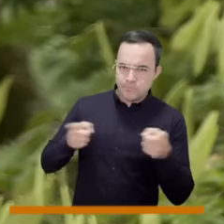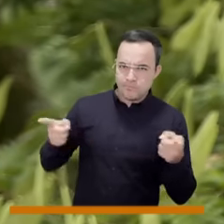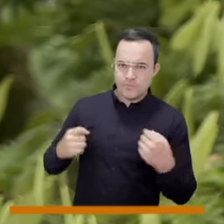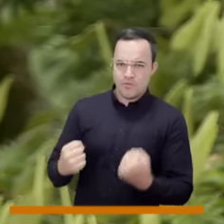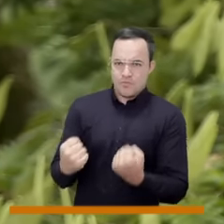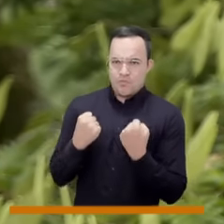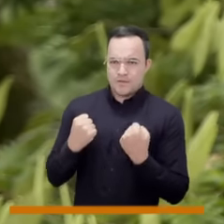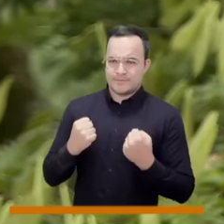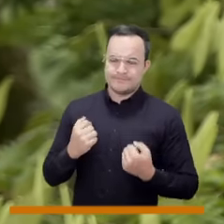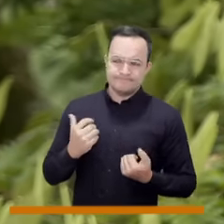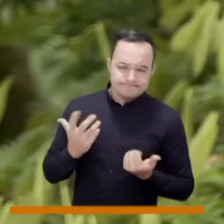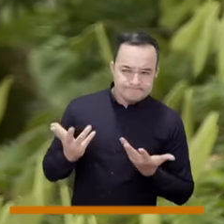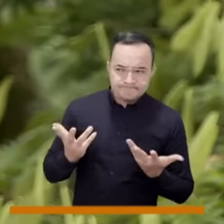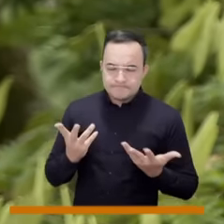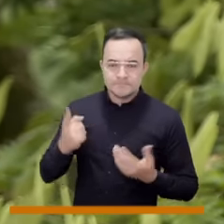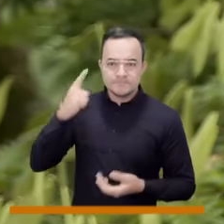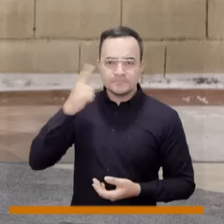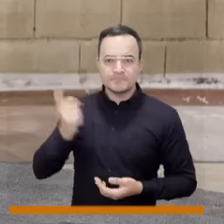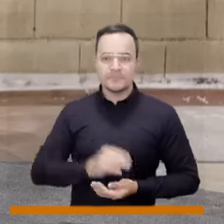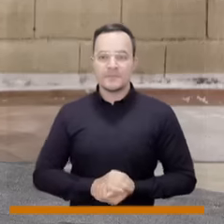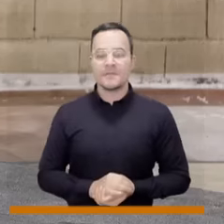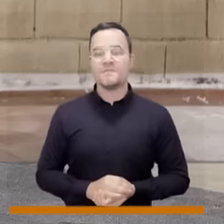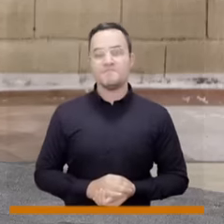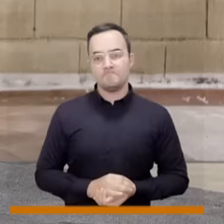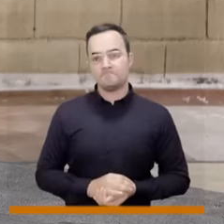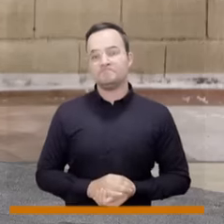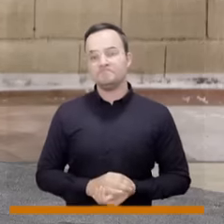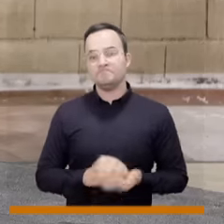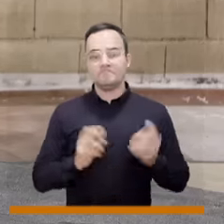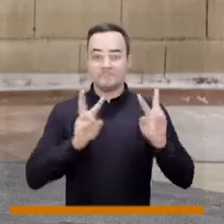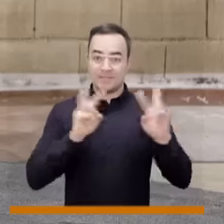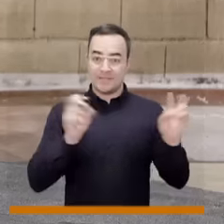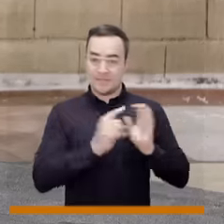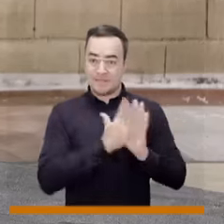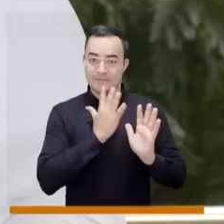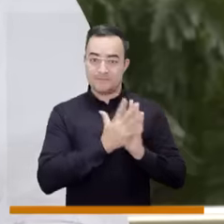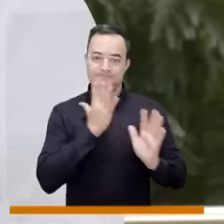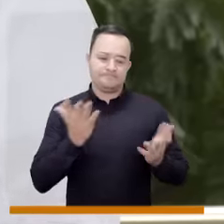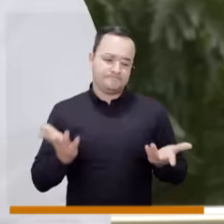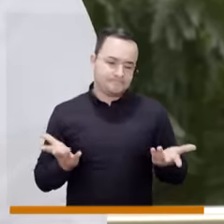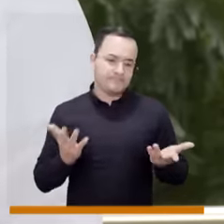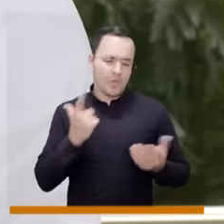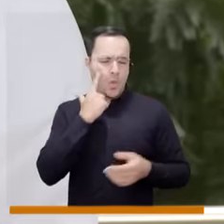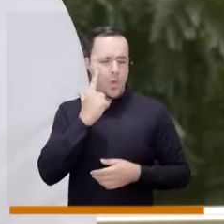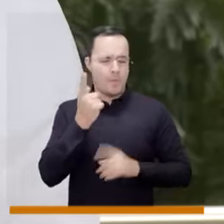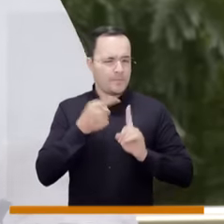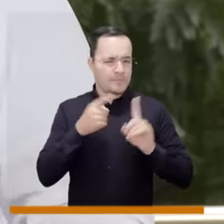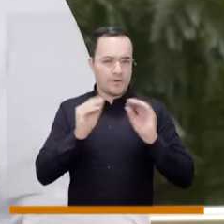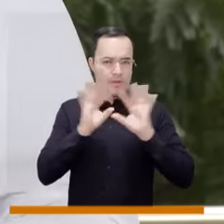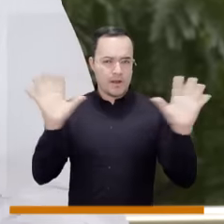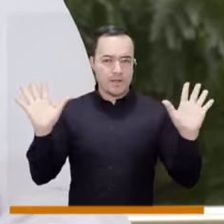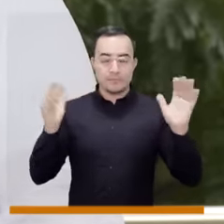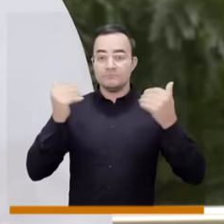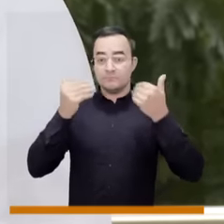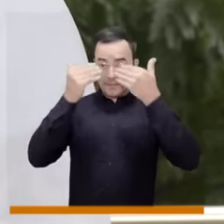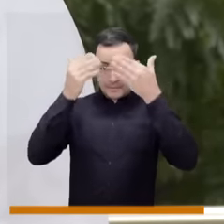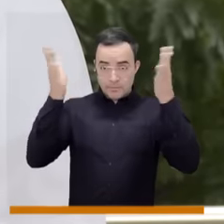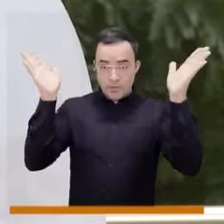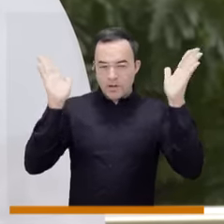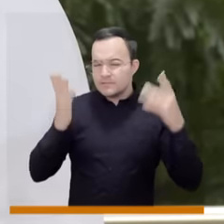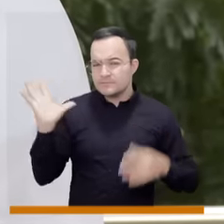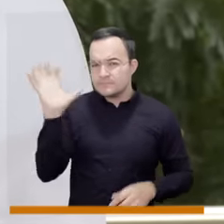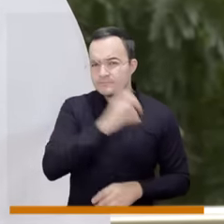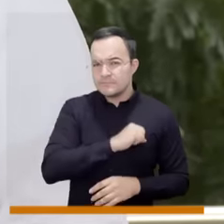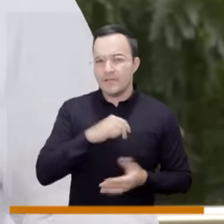preocupante que no tengamos unos partidos fuertes. Frente a este tema es importante recalcar que la democracia es precisamente